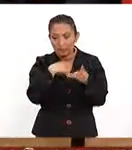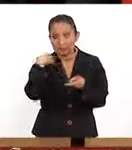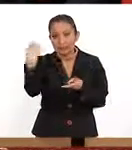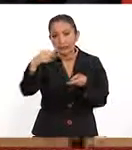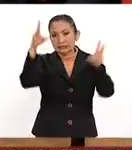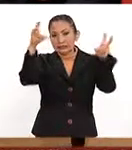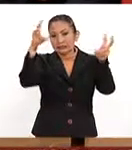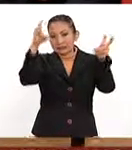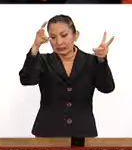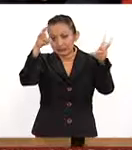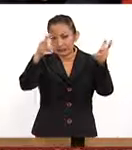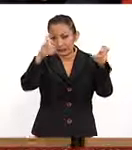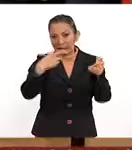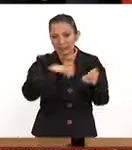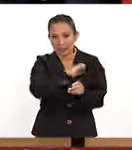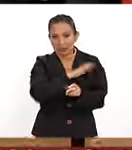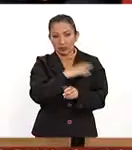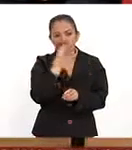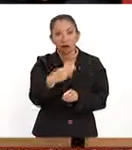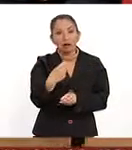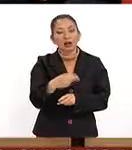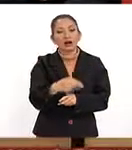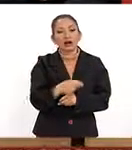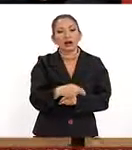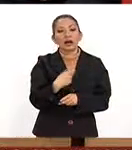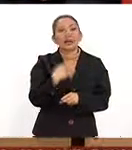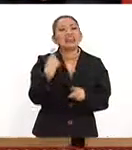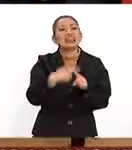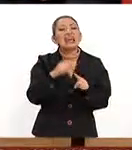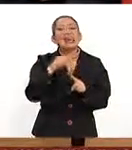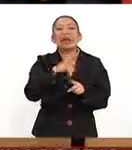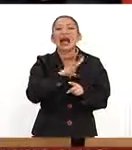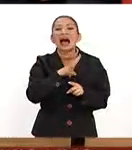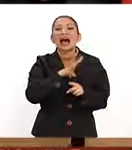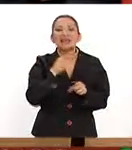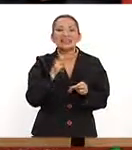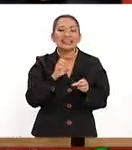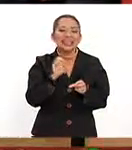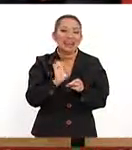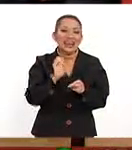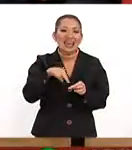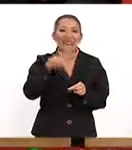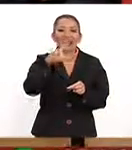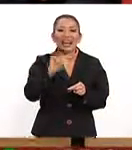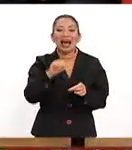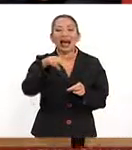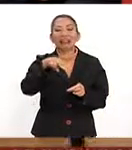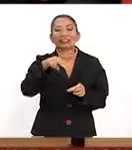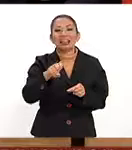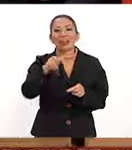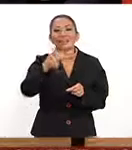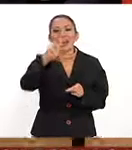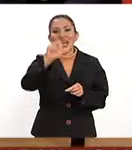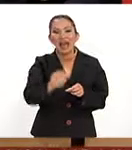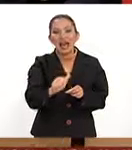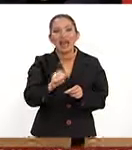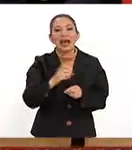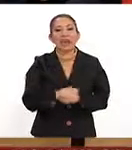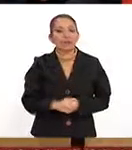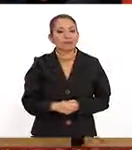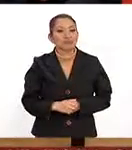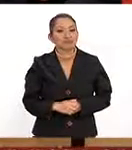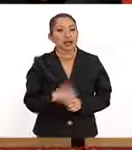una que se llama, es una en español, se dice ¿Qué hay en la nevera? Y en inglés se dice recipes de recetas by